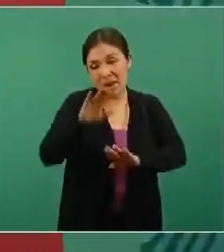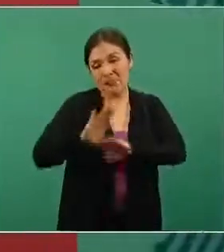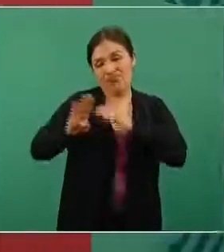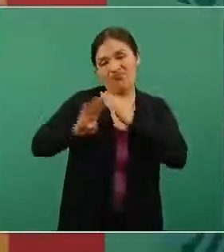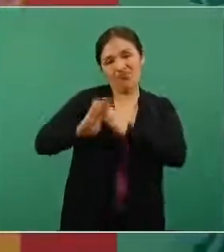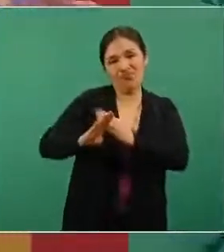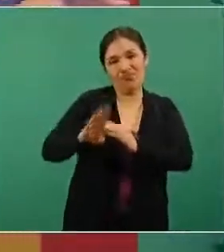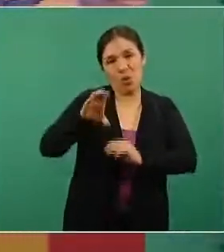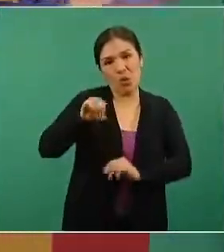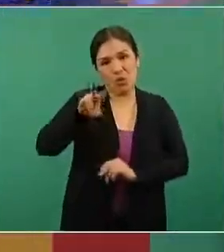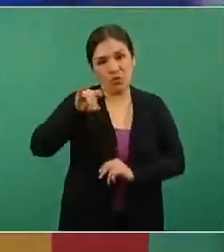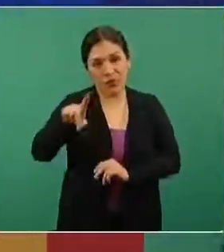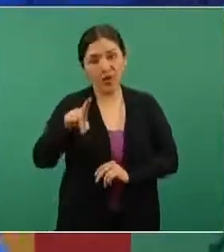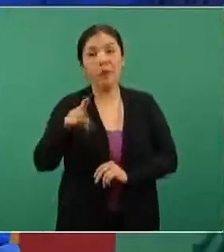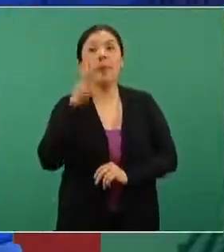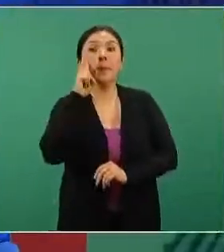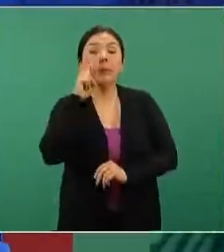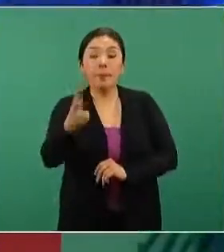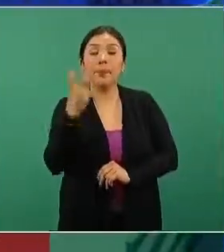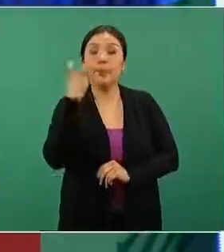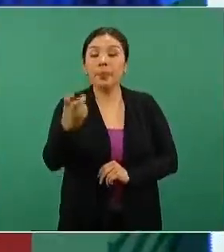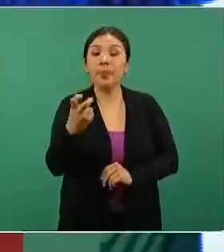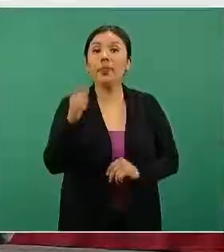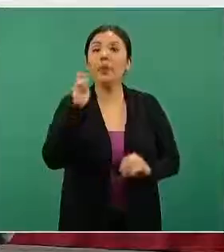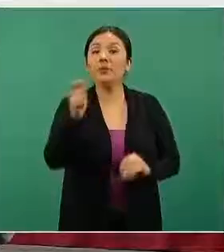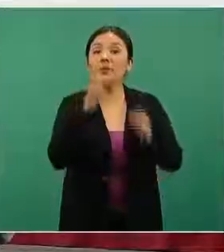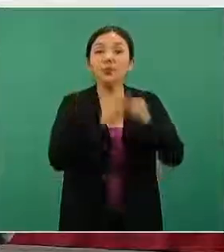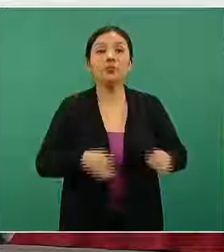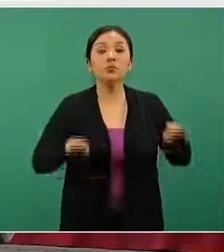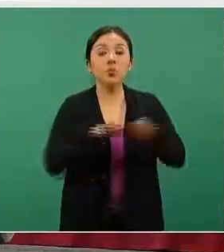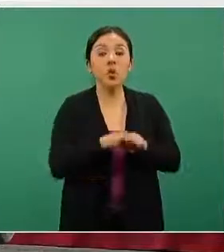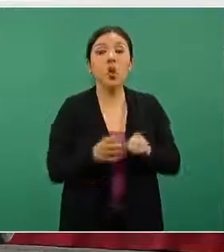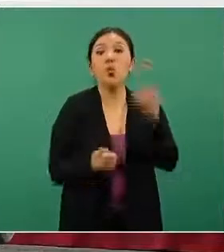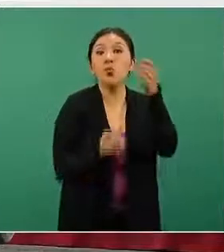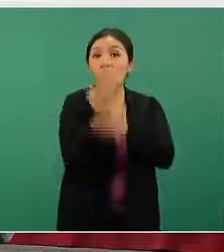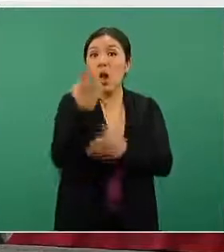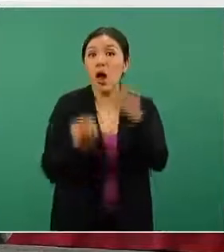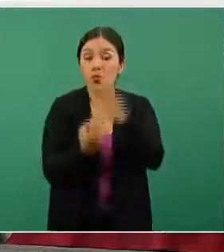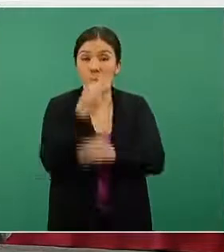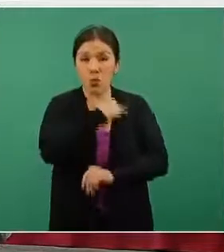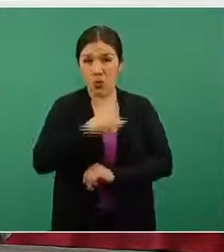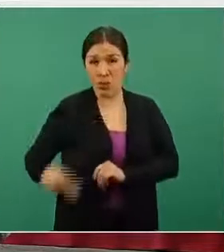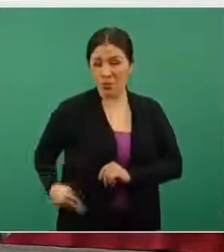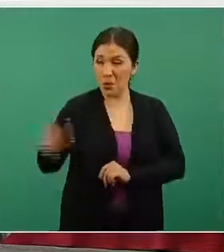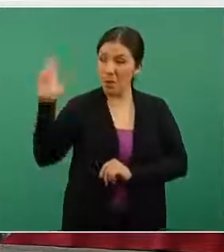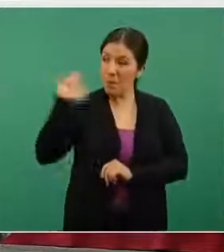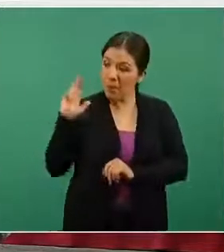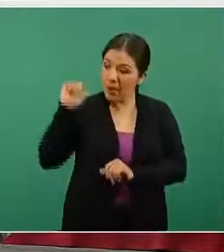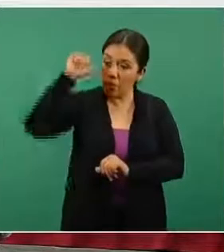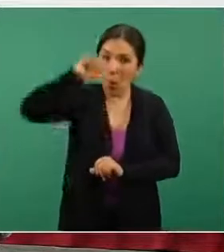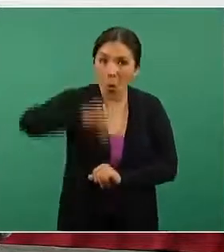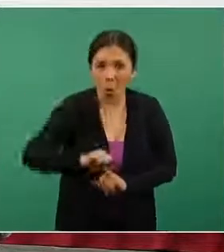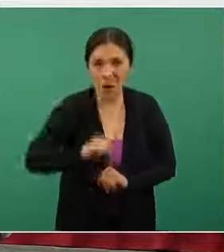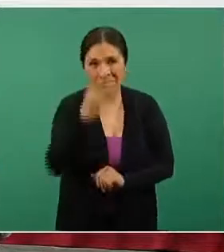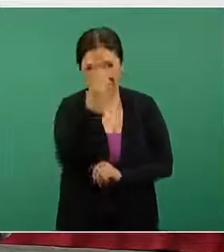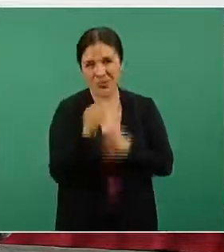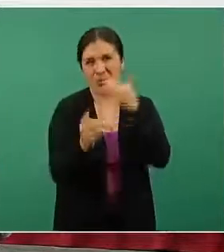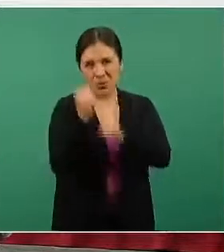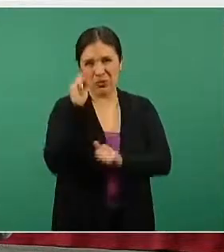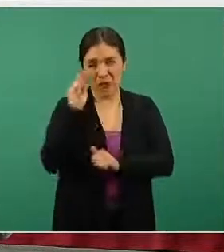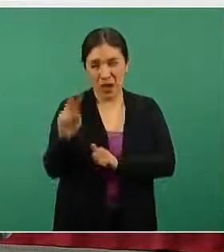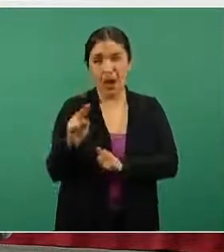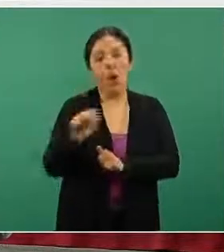y destaco el elemento de que tanto de los nuevos municipios que se agregaron del martes a la fecha, 311,